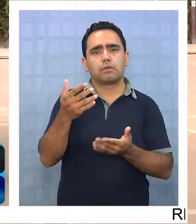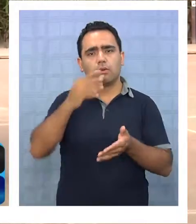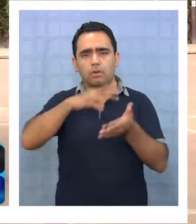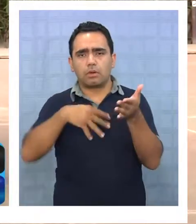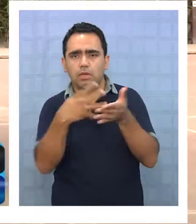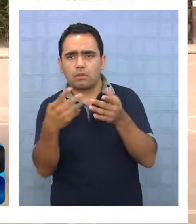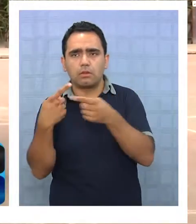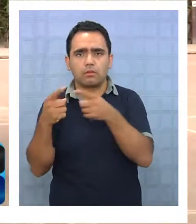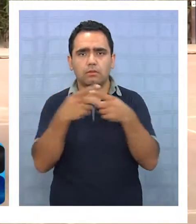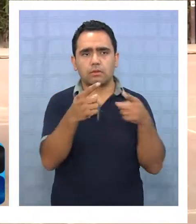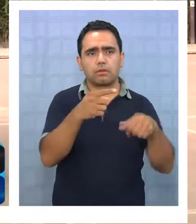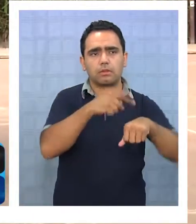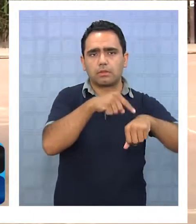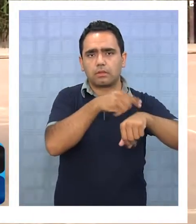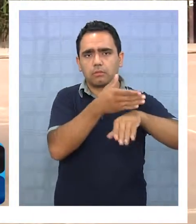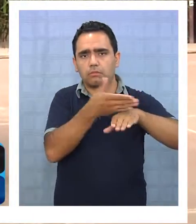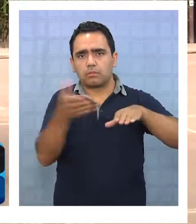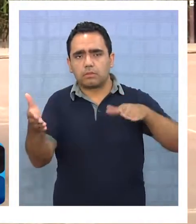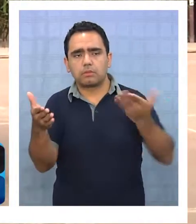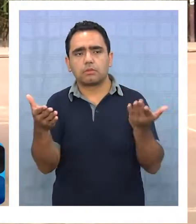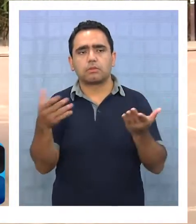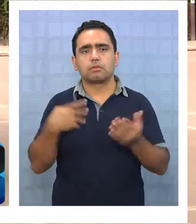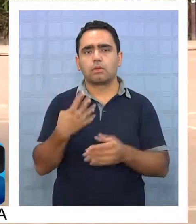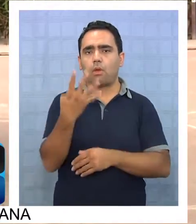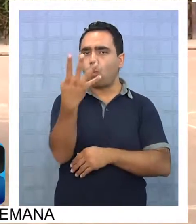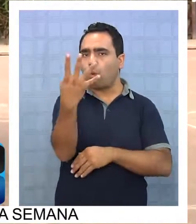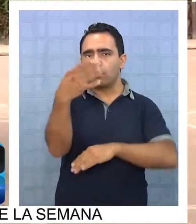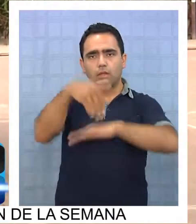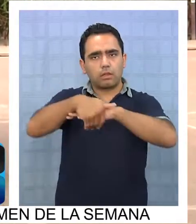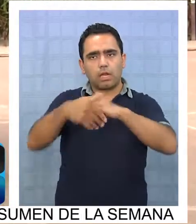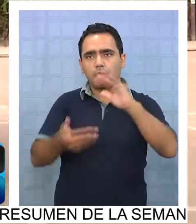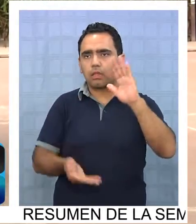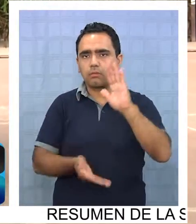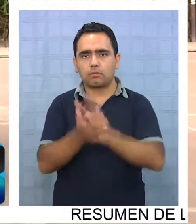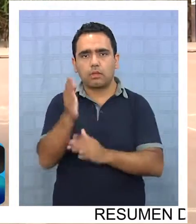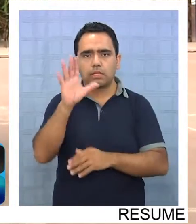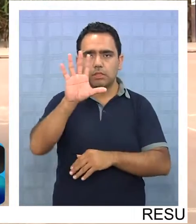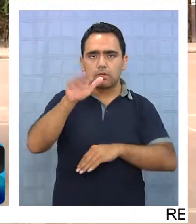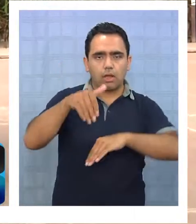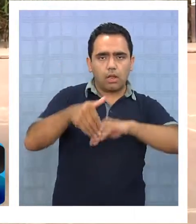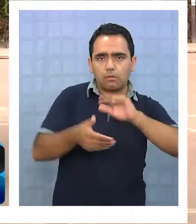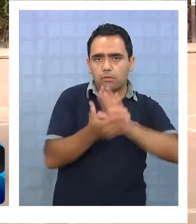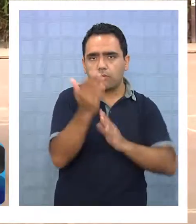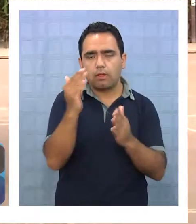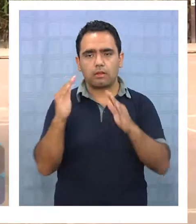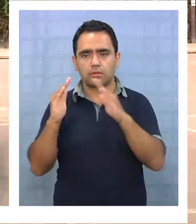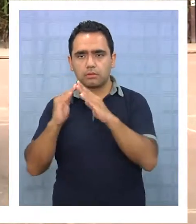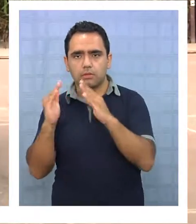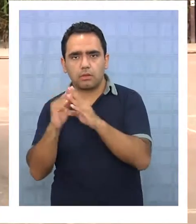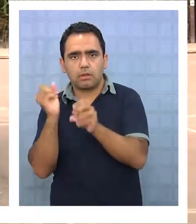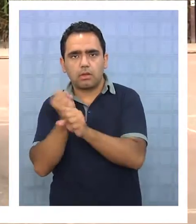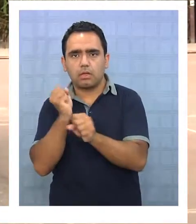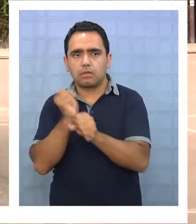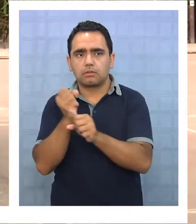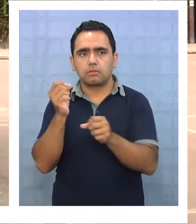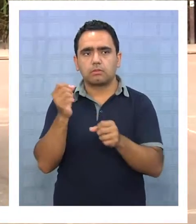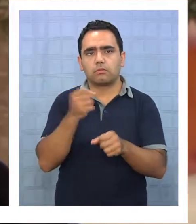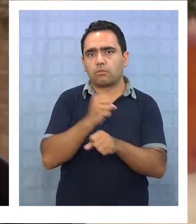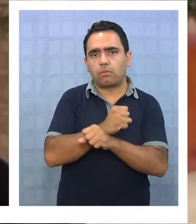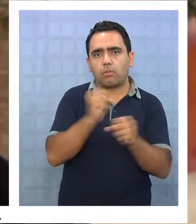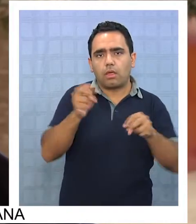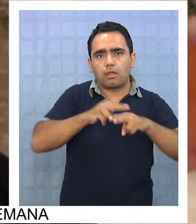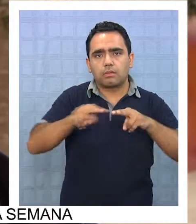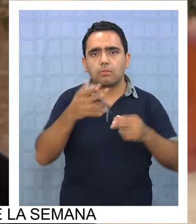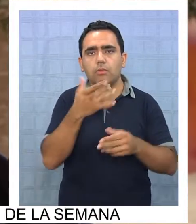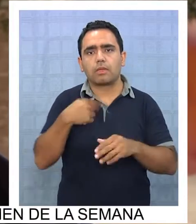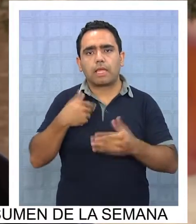horario es extendido, salen a las 4, 5, cuando miran la tarea a la casa, no lo alcanzan a hacer porque